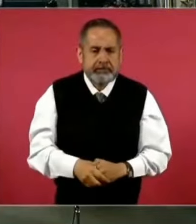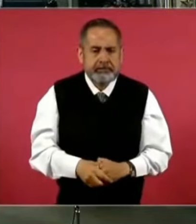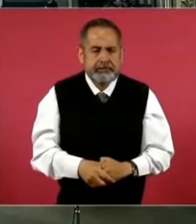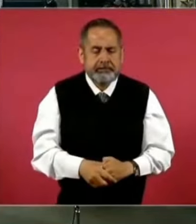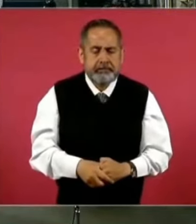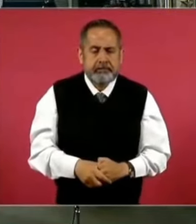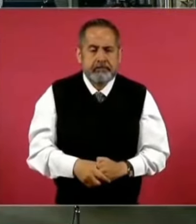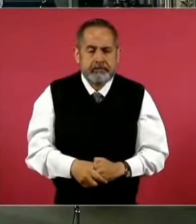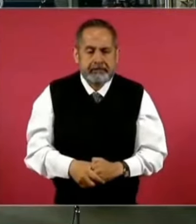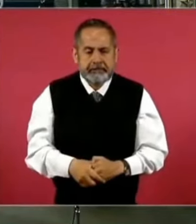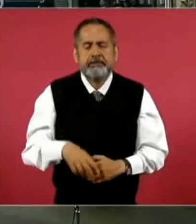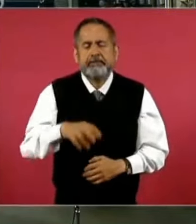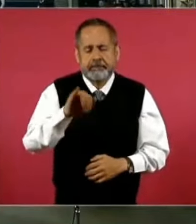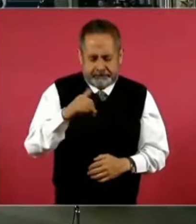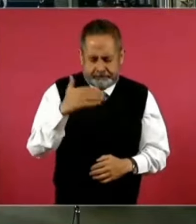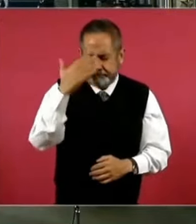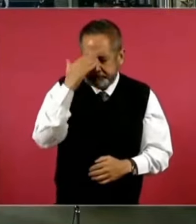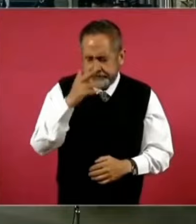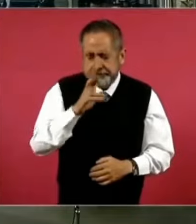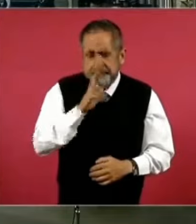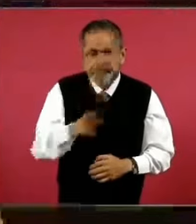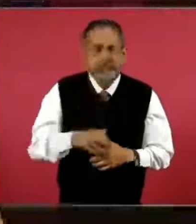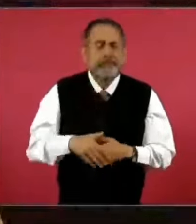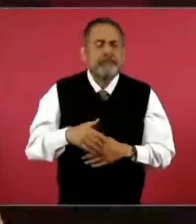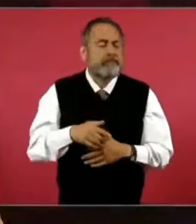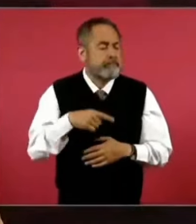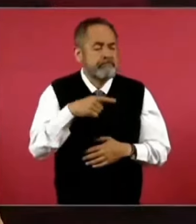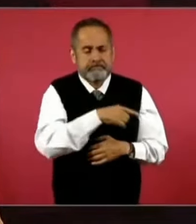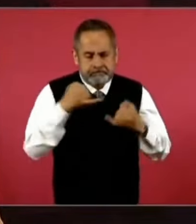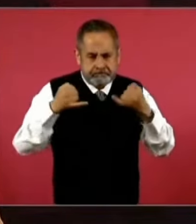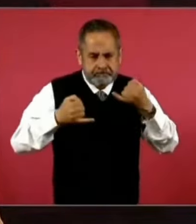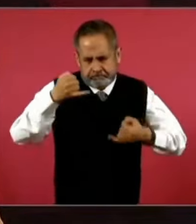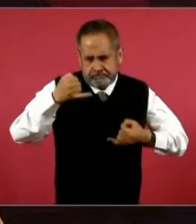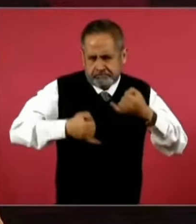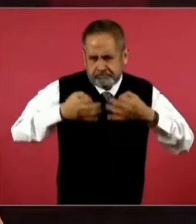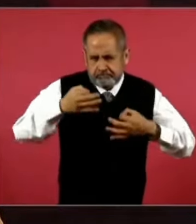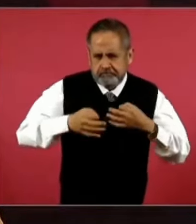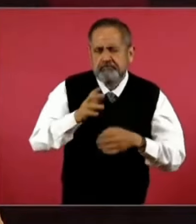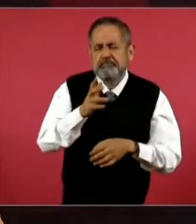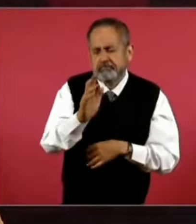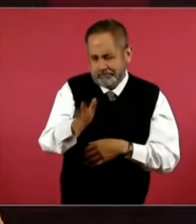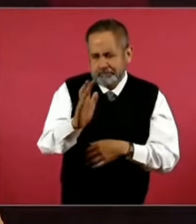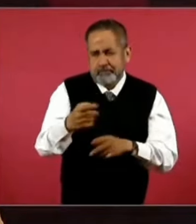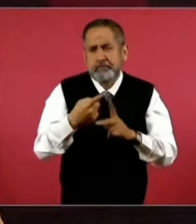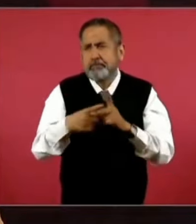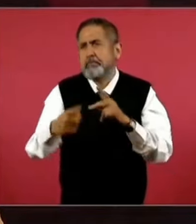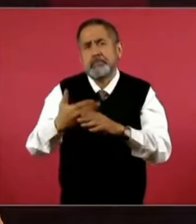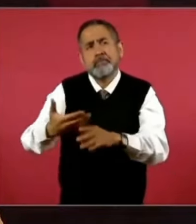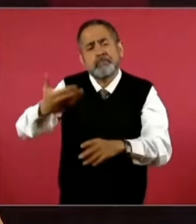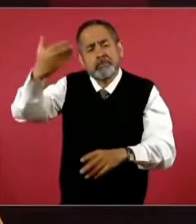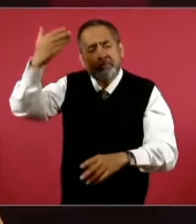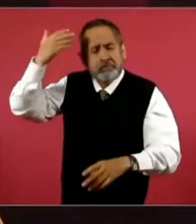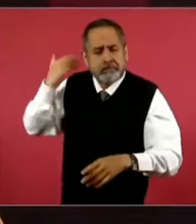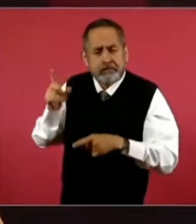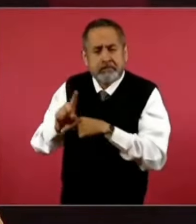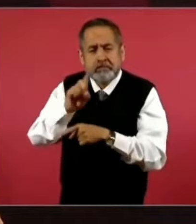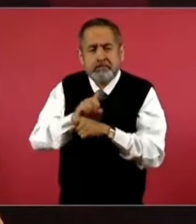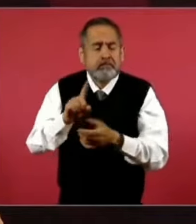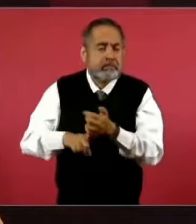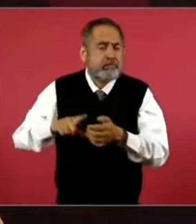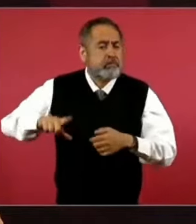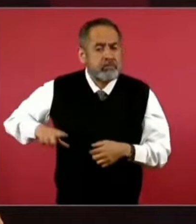está viendo. Es un juicio que data de gobiernos anteriores.